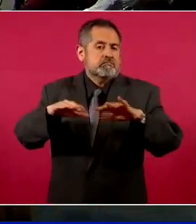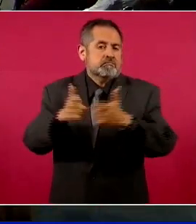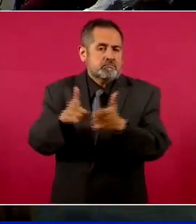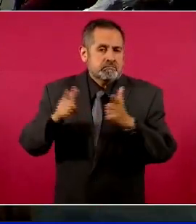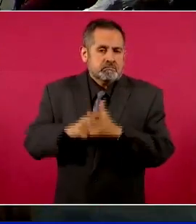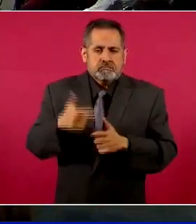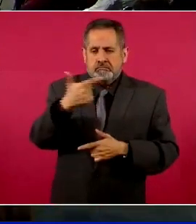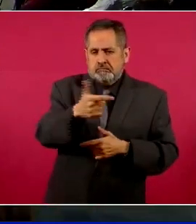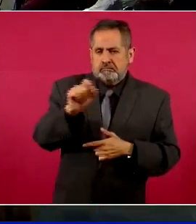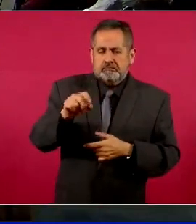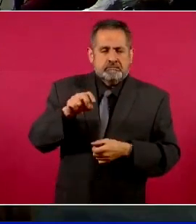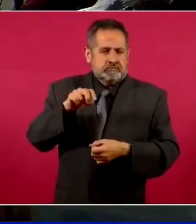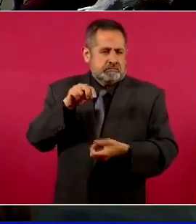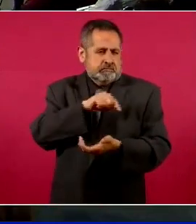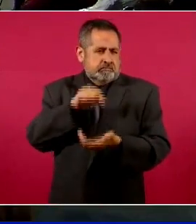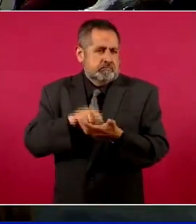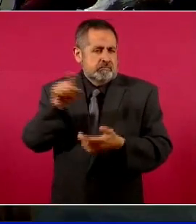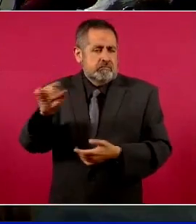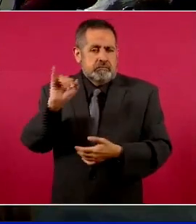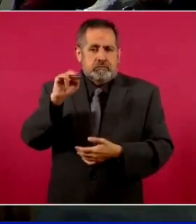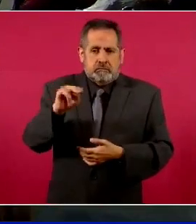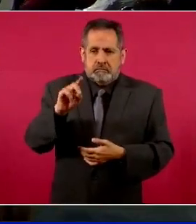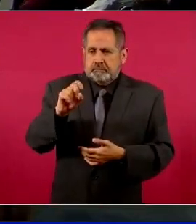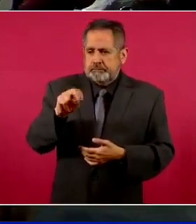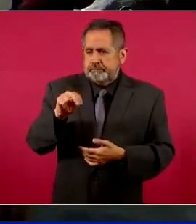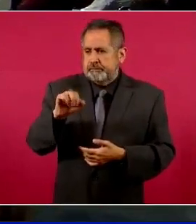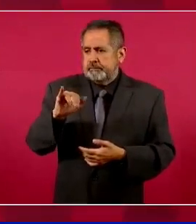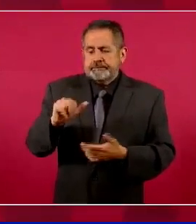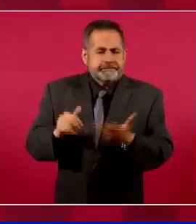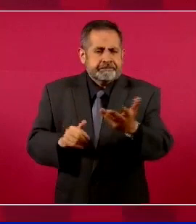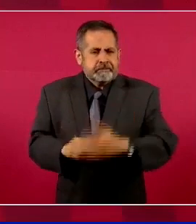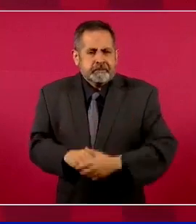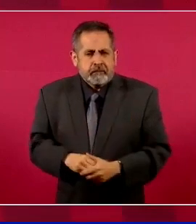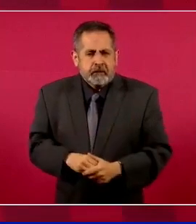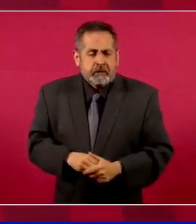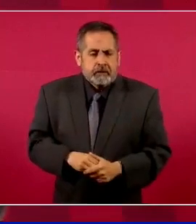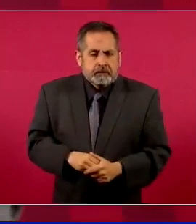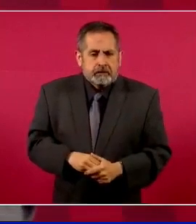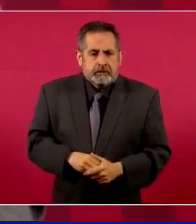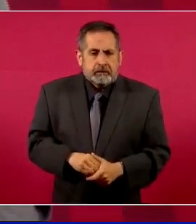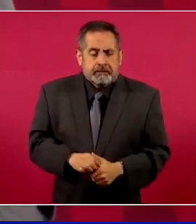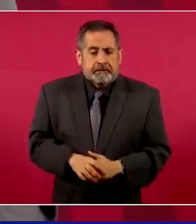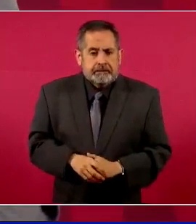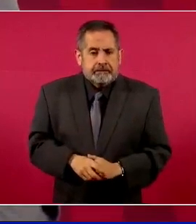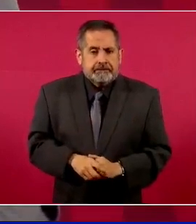pregunta. Bueno, yo pienso que hay que